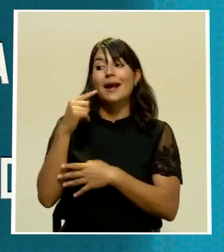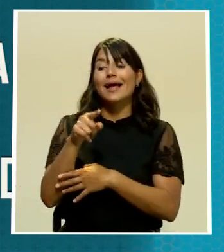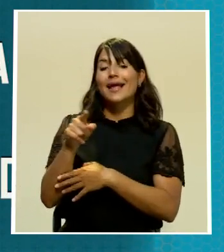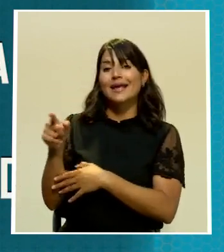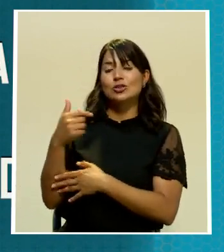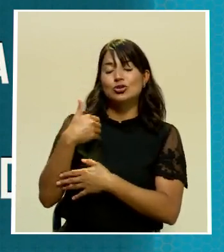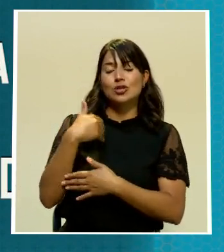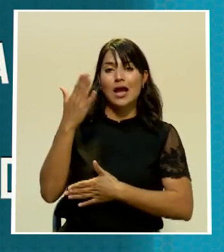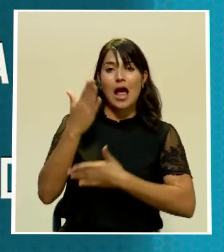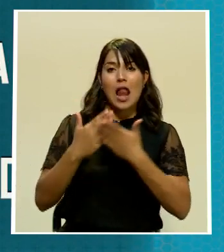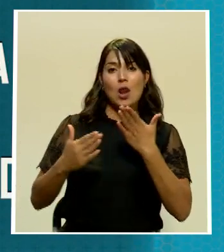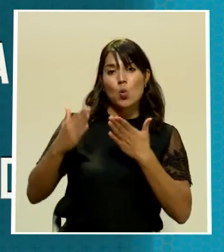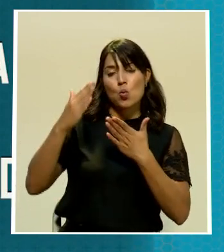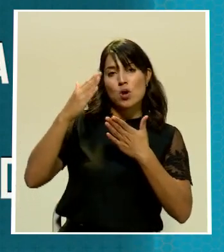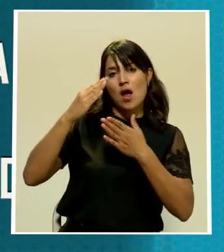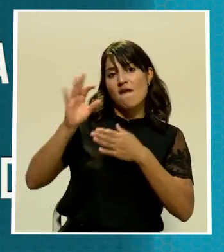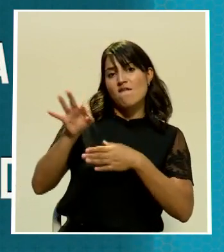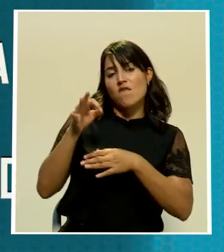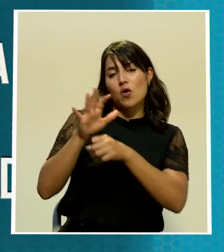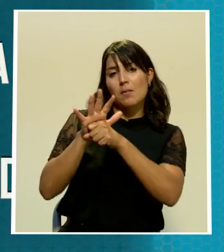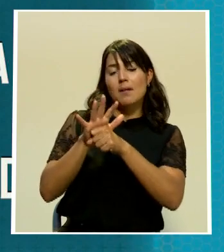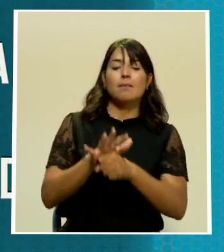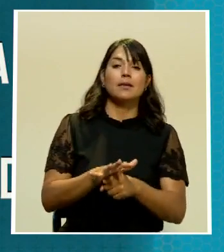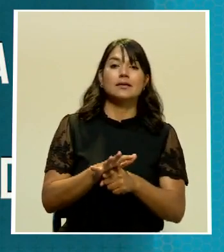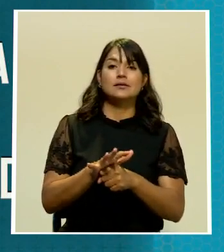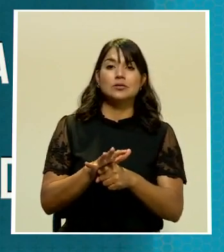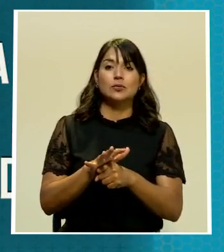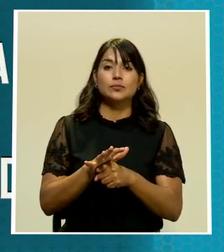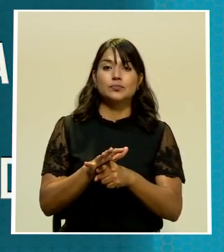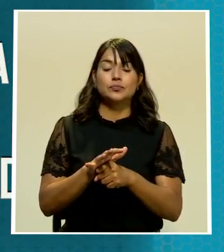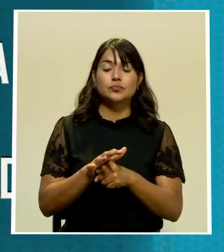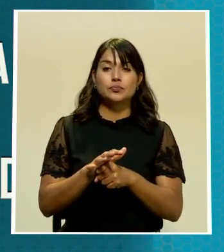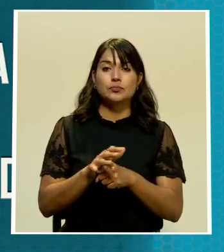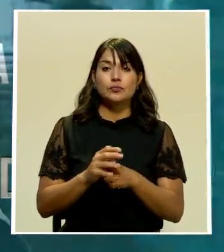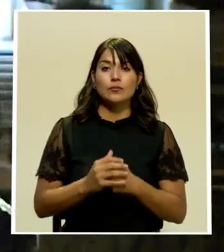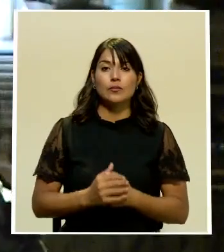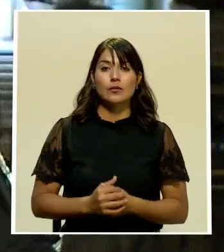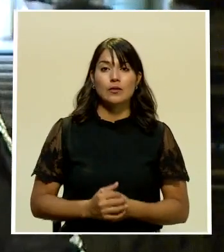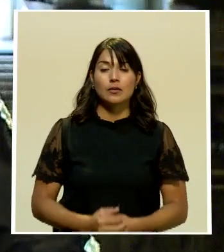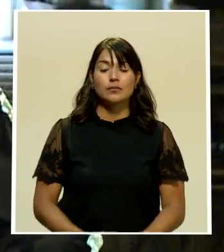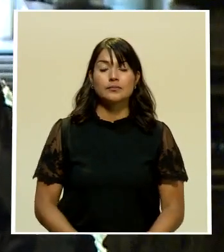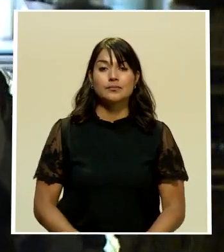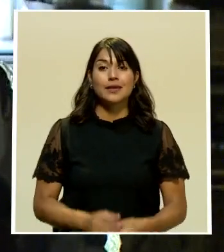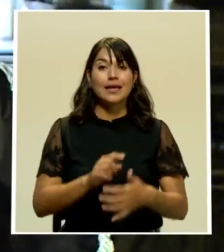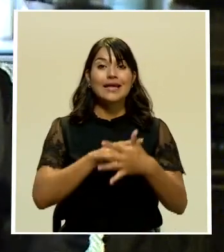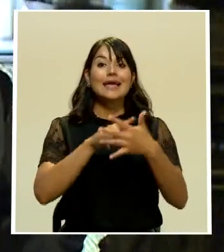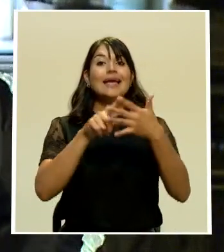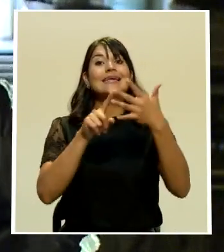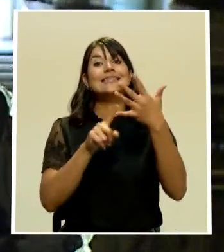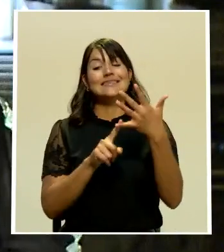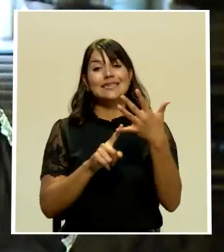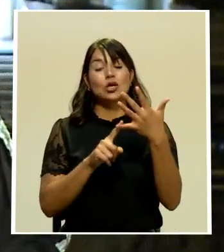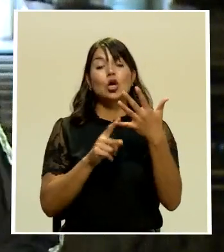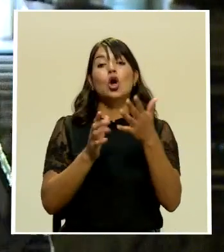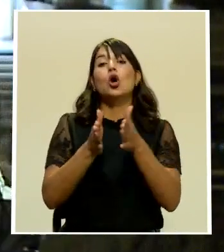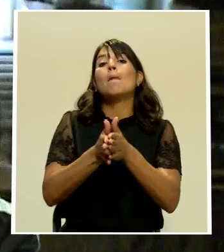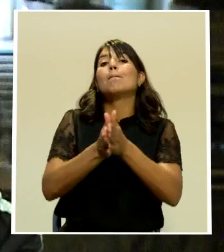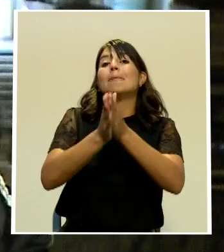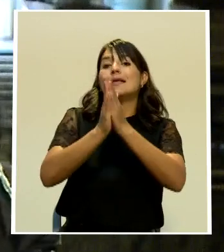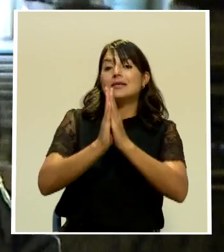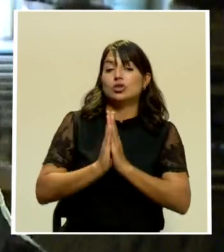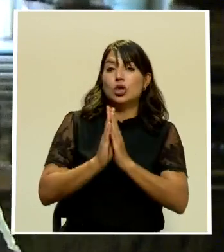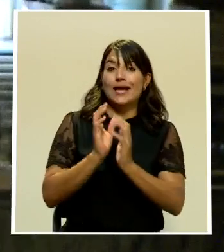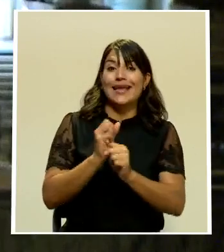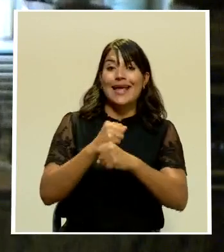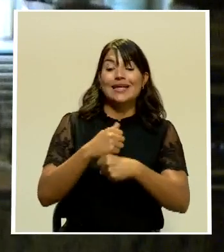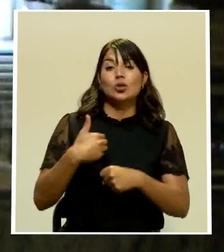así como la prohibición de expresar que se ha asumido la representación del pueblo. Esas eran las cinco peticiones que